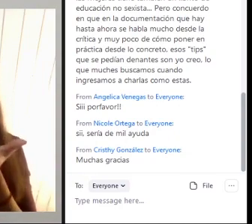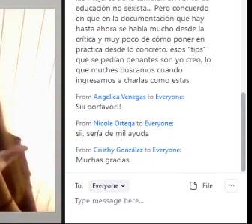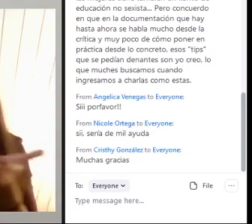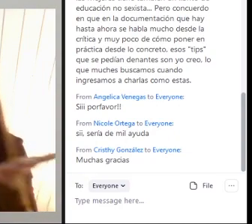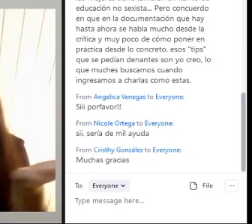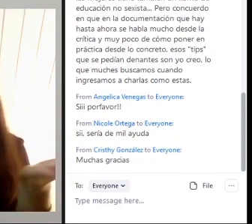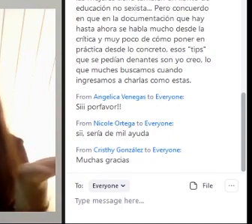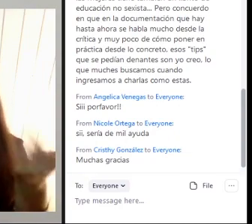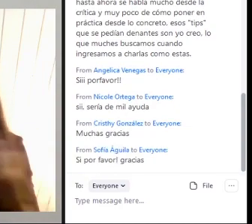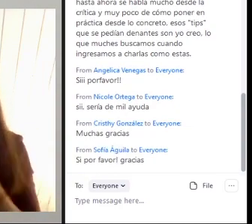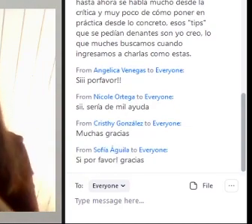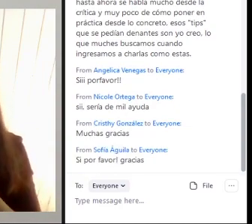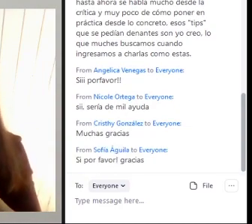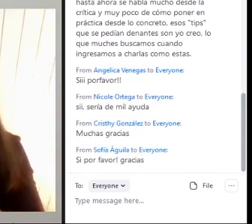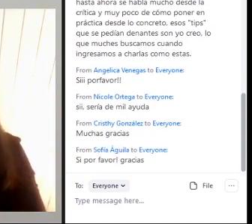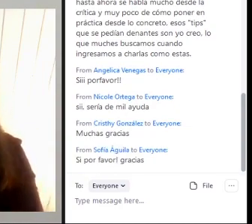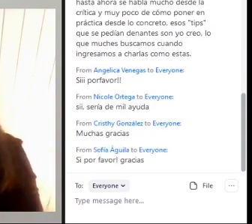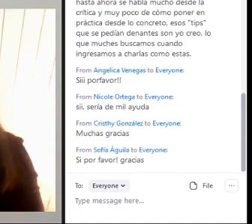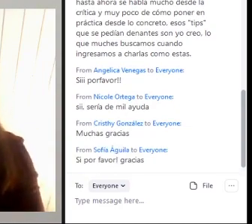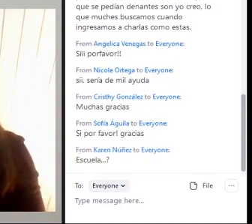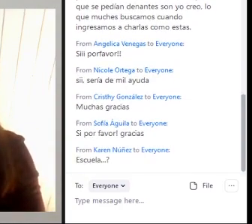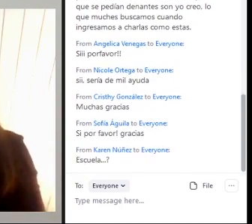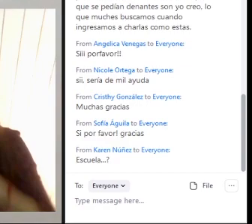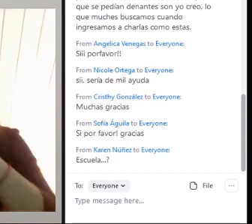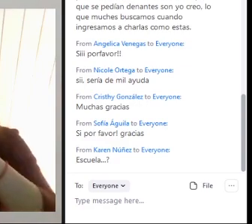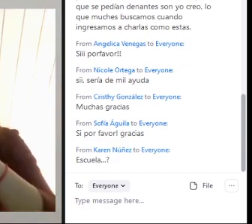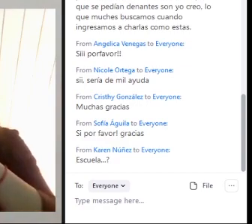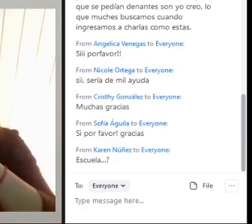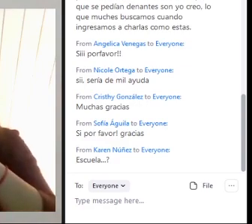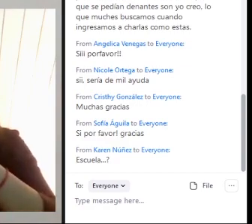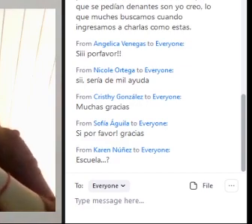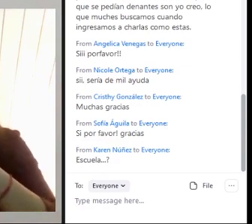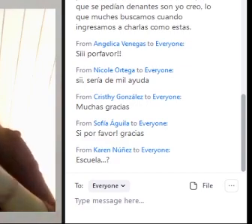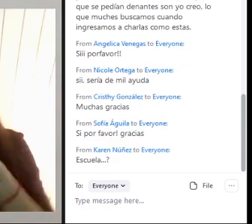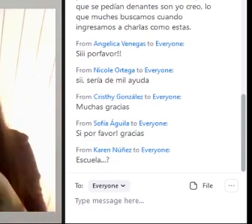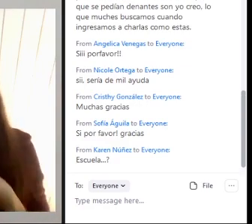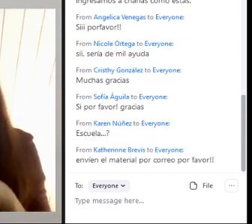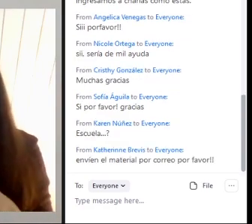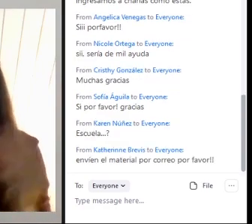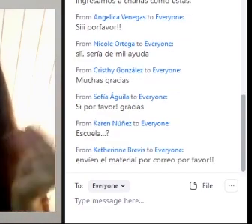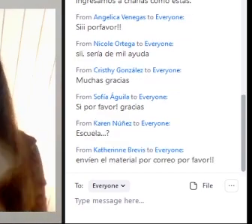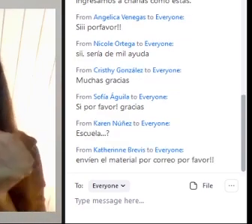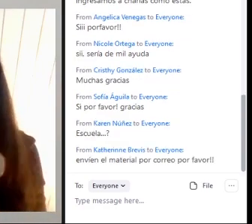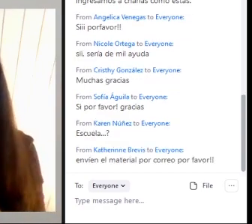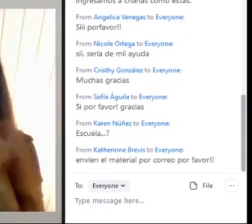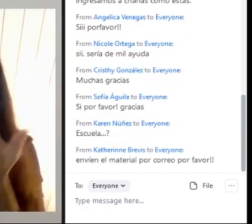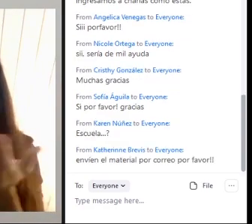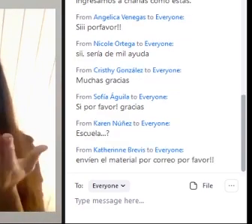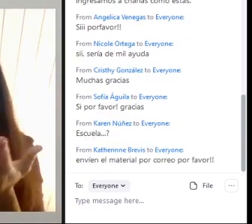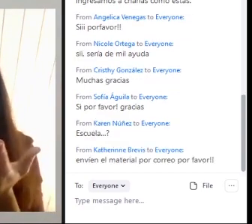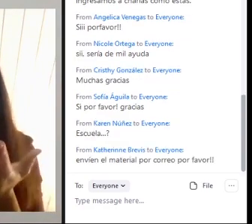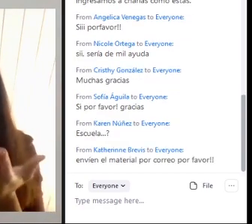se llama Biblioteca fragmentada Donde hay muchos textos De feministas Digamos Y un texto Y un texto